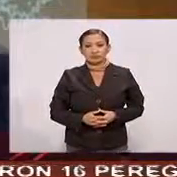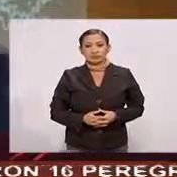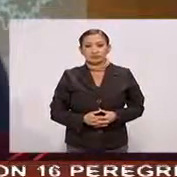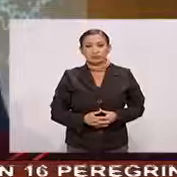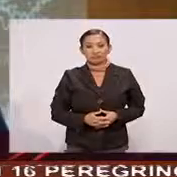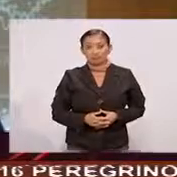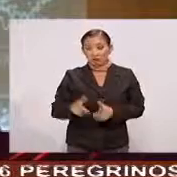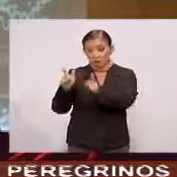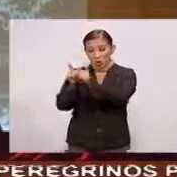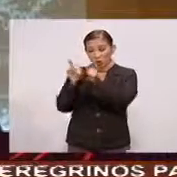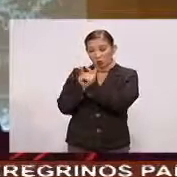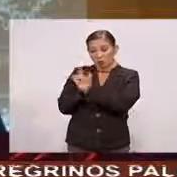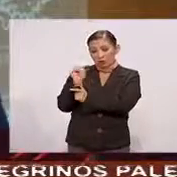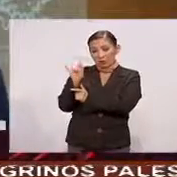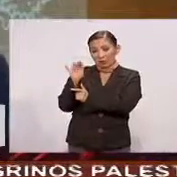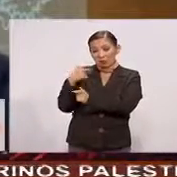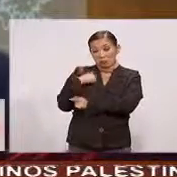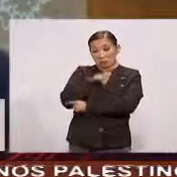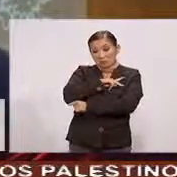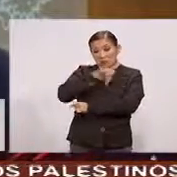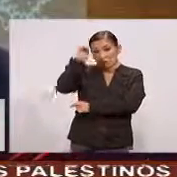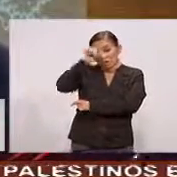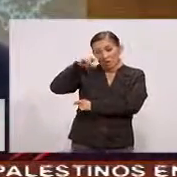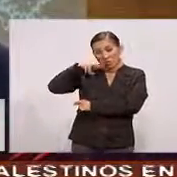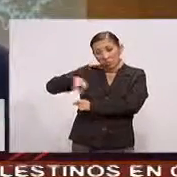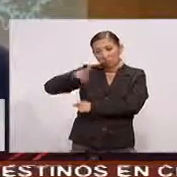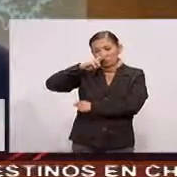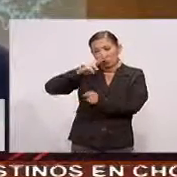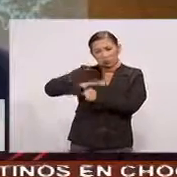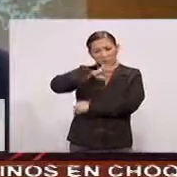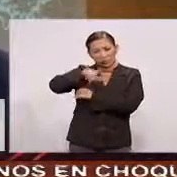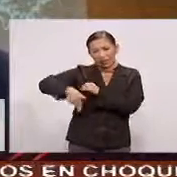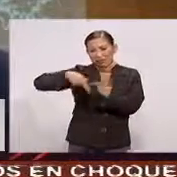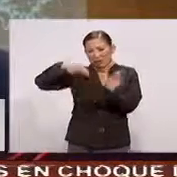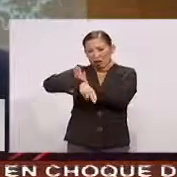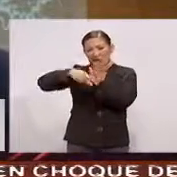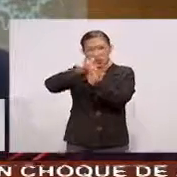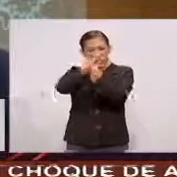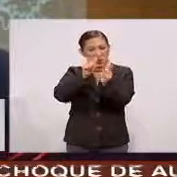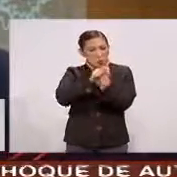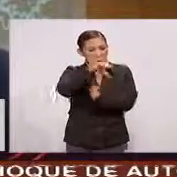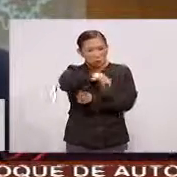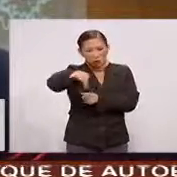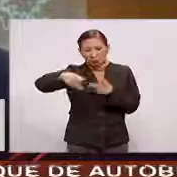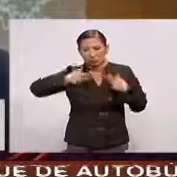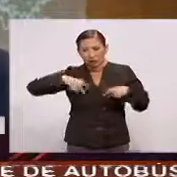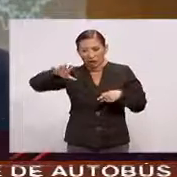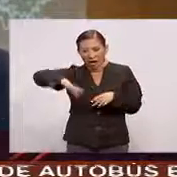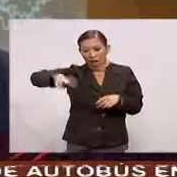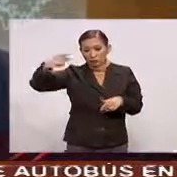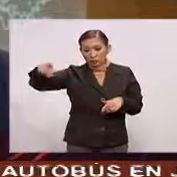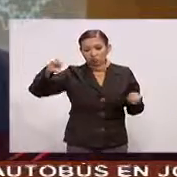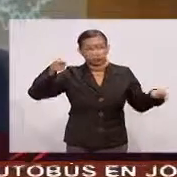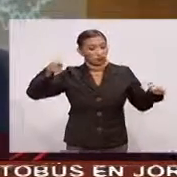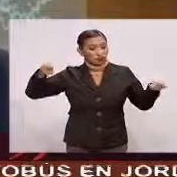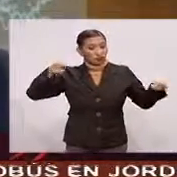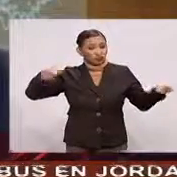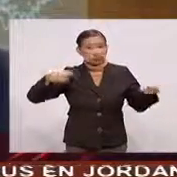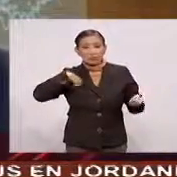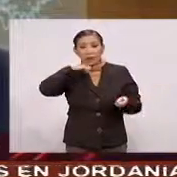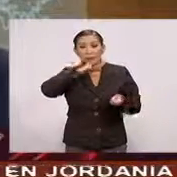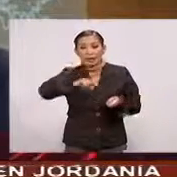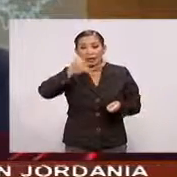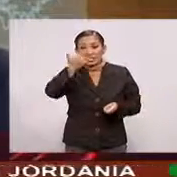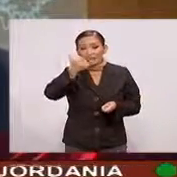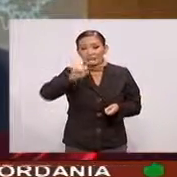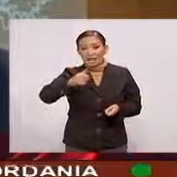El Estado Islámico Desde mi punto de vista Es responsable Del genocidio De grupos Que se encontraban En áreas Bajo su control Incluyendo